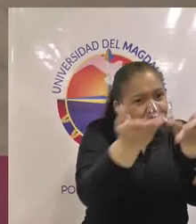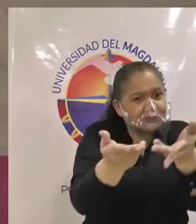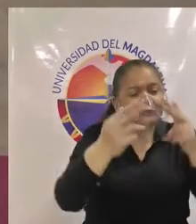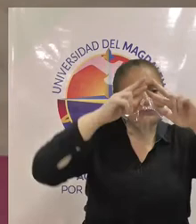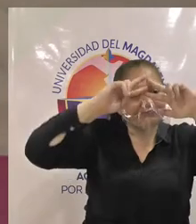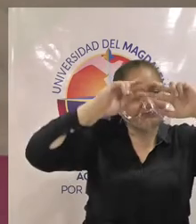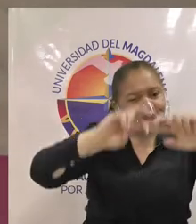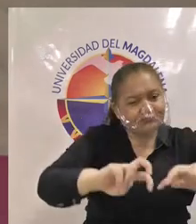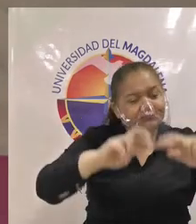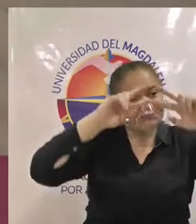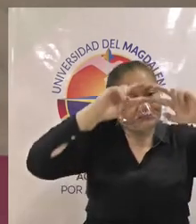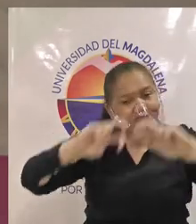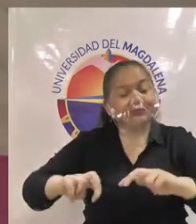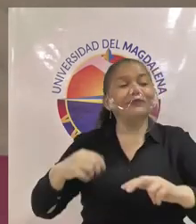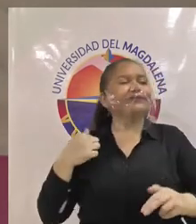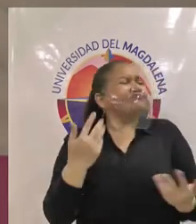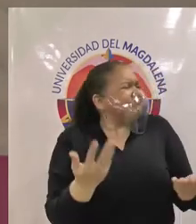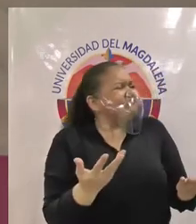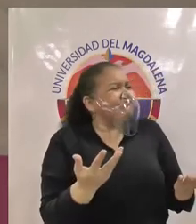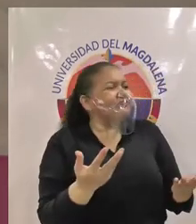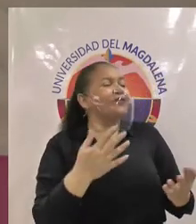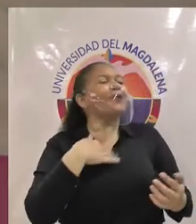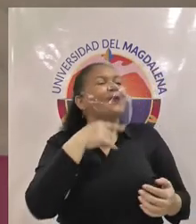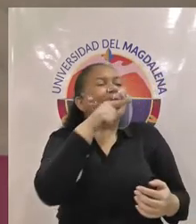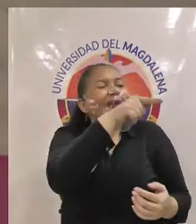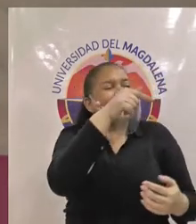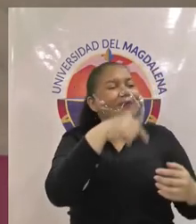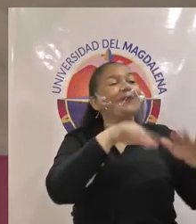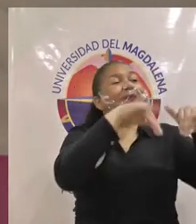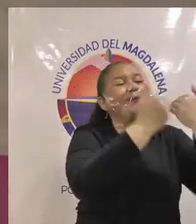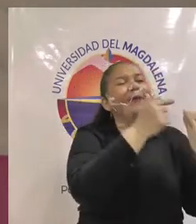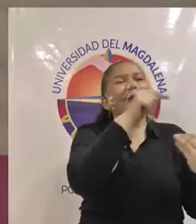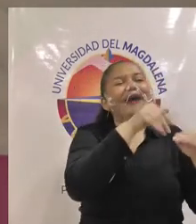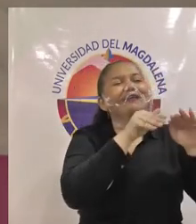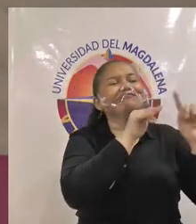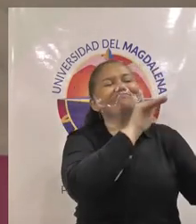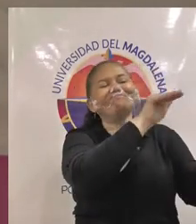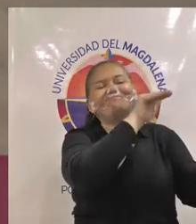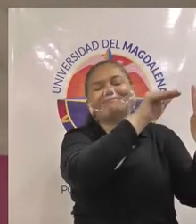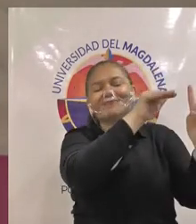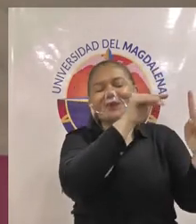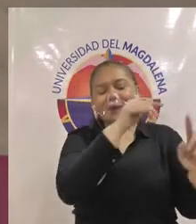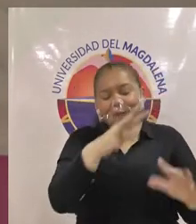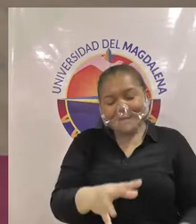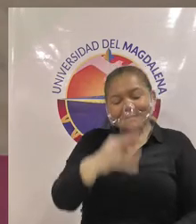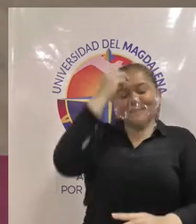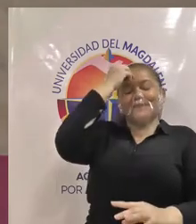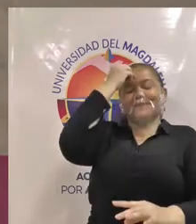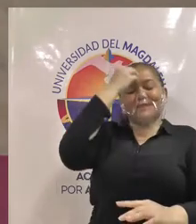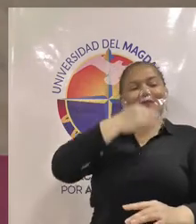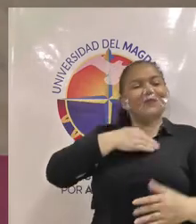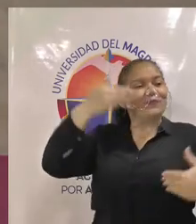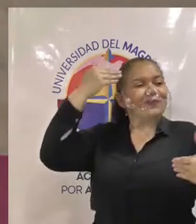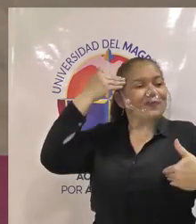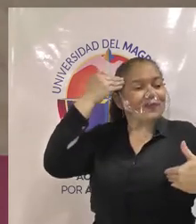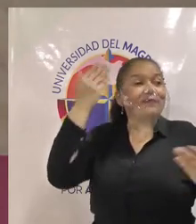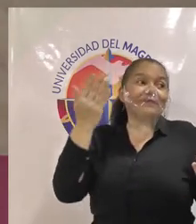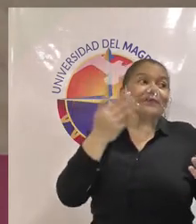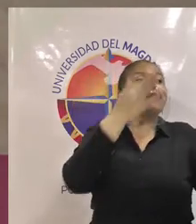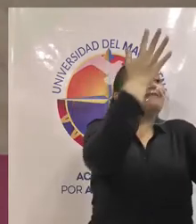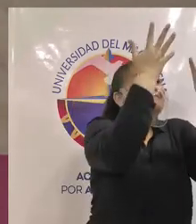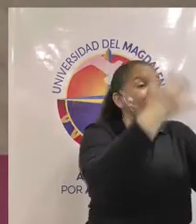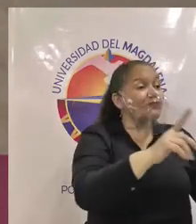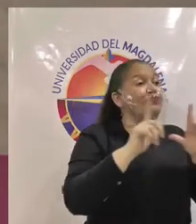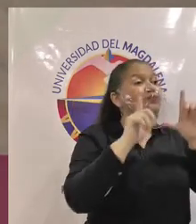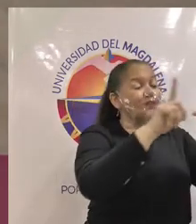lo que vamos a generar es conciencia desde el colegio para que cuando el estudiantado ya salga de